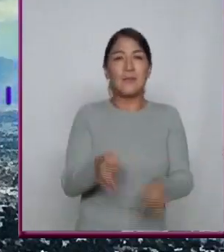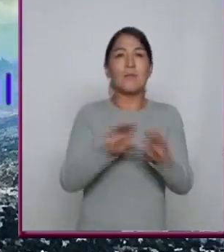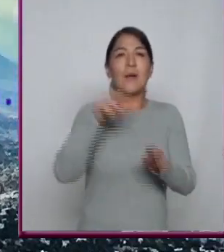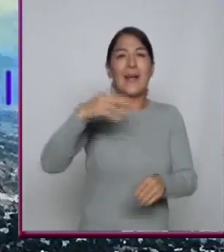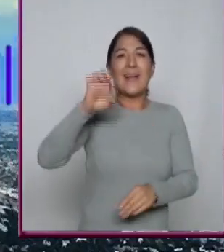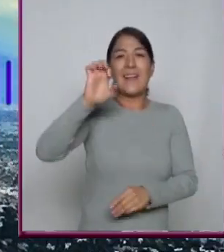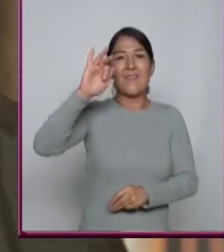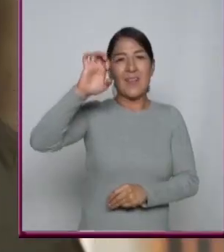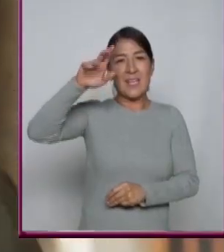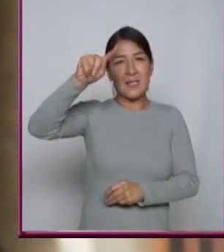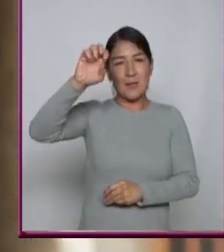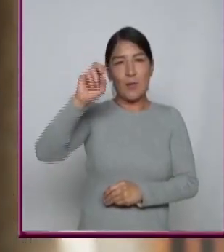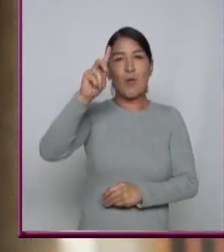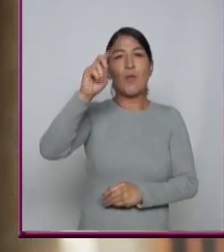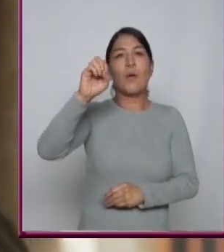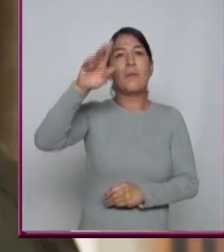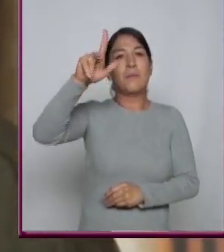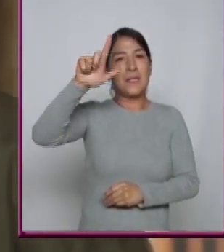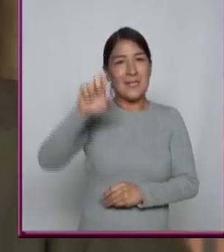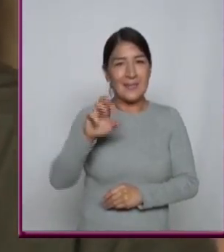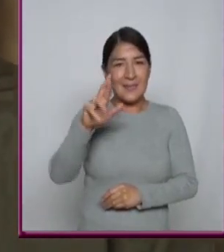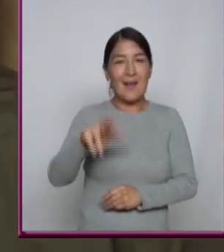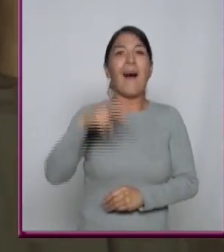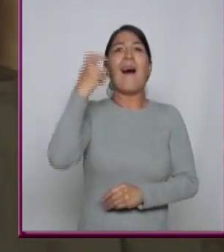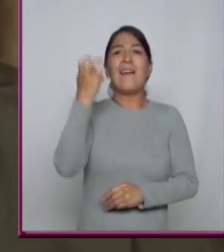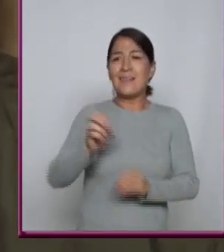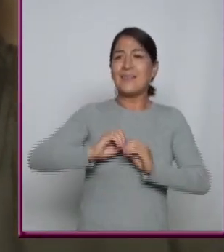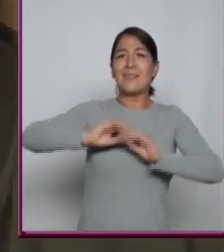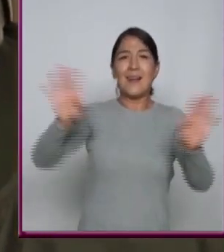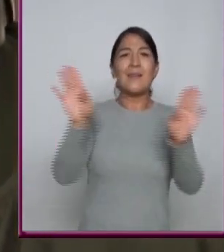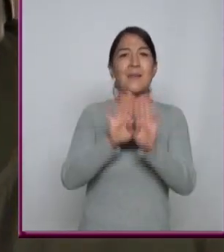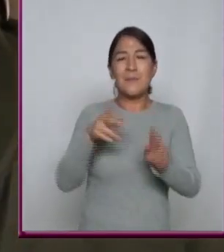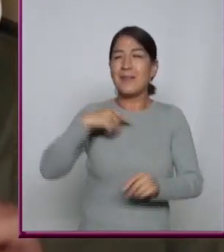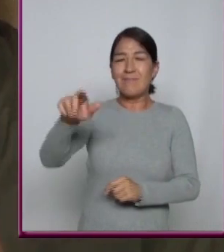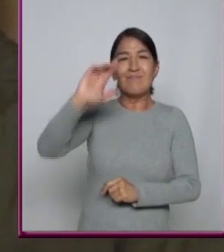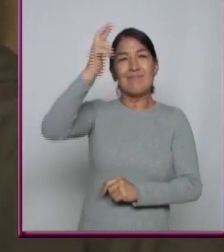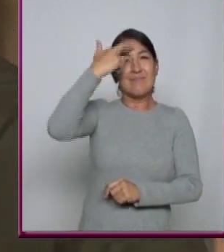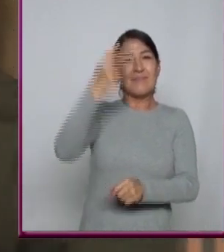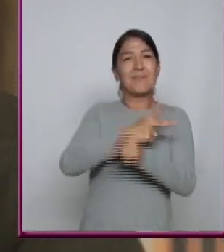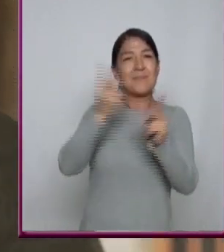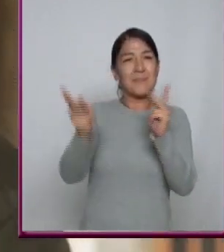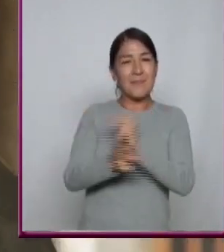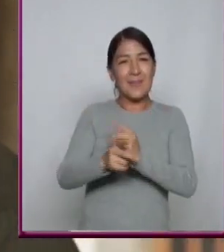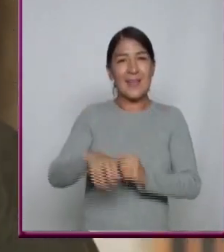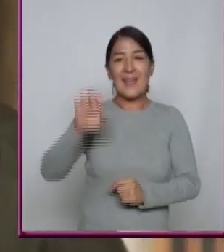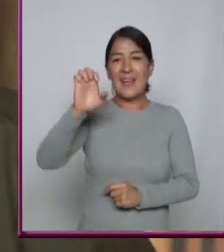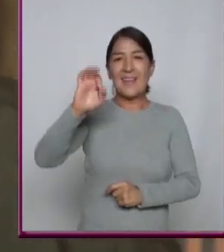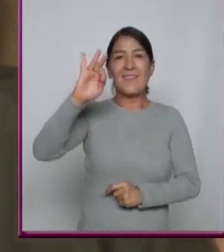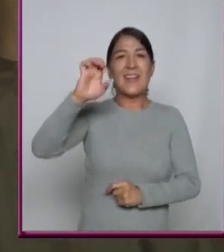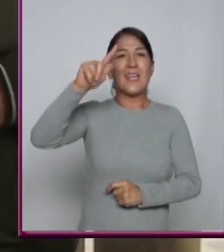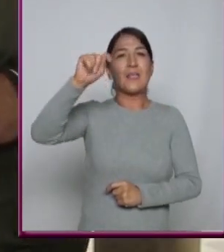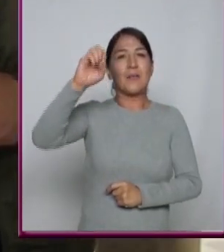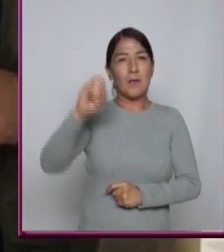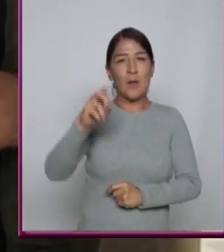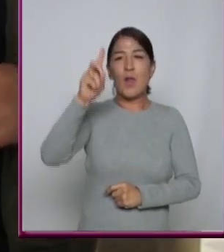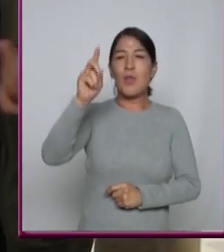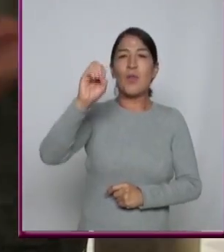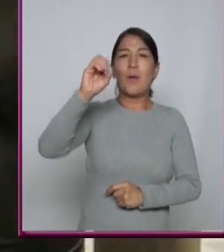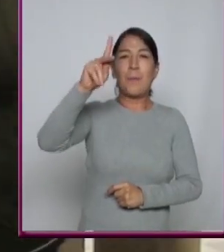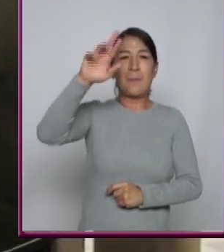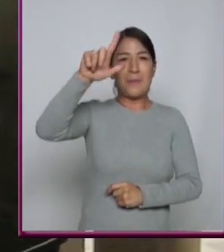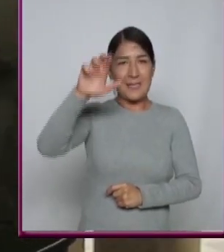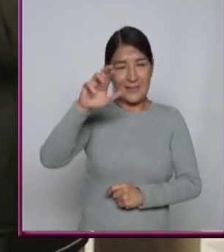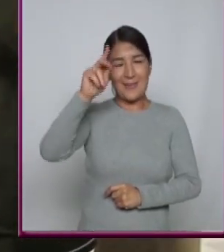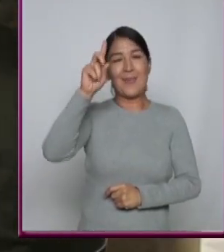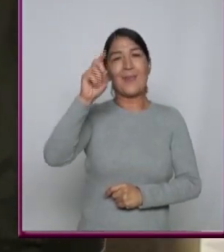efecto Doppler Ah, claro, eso sí lo recuerdo de la prepa, se llama efecto Popper Doppler